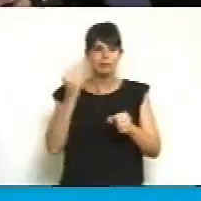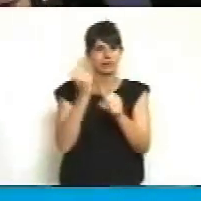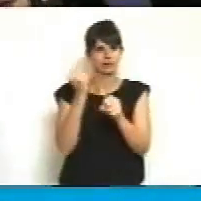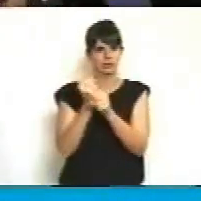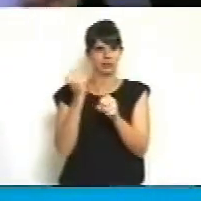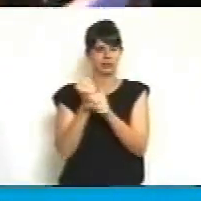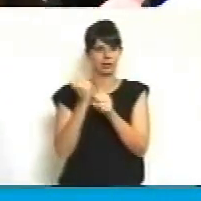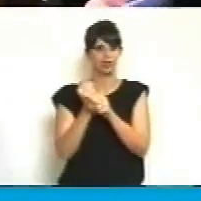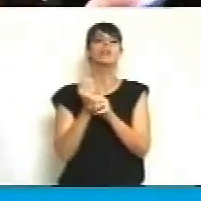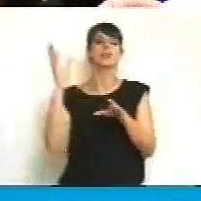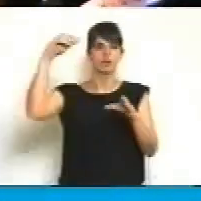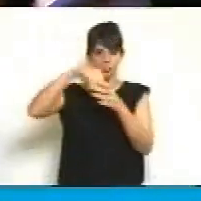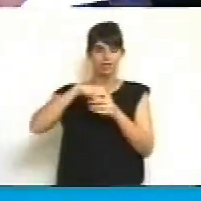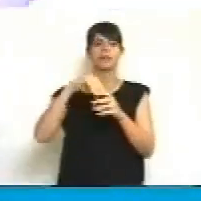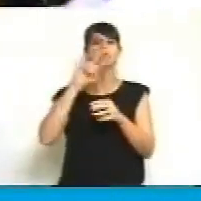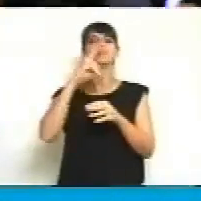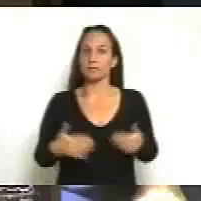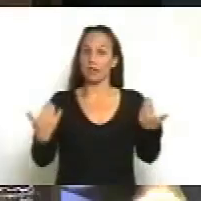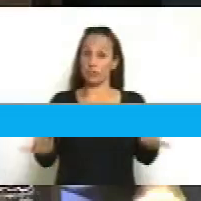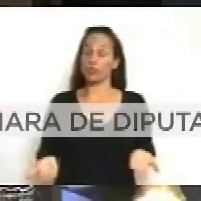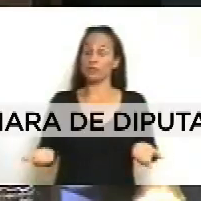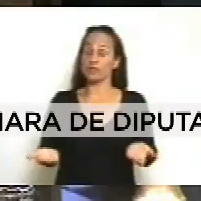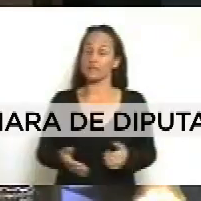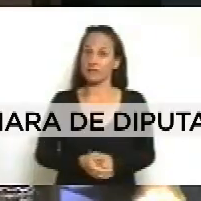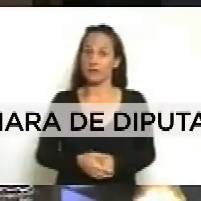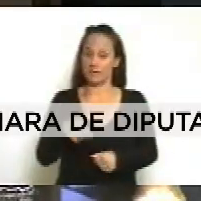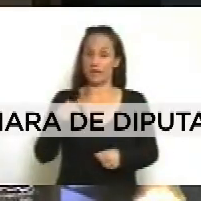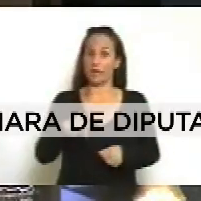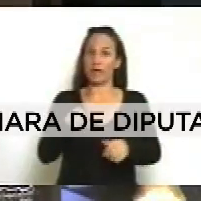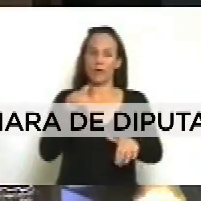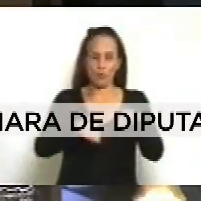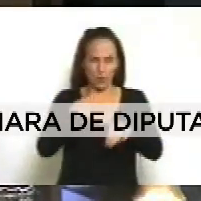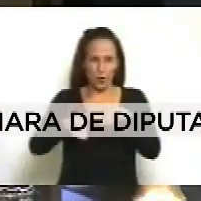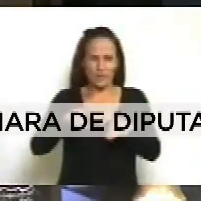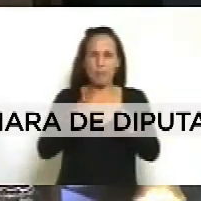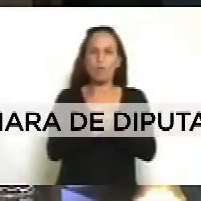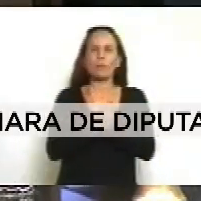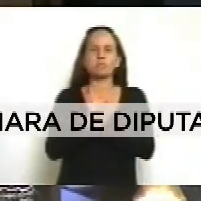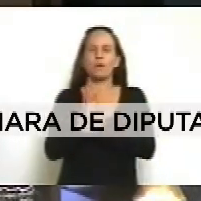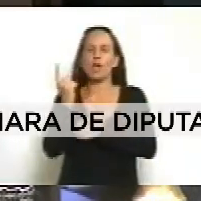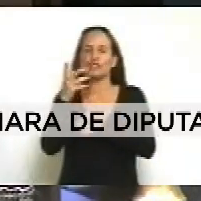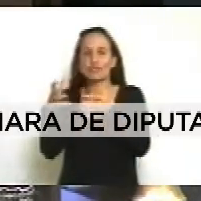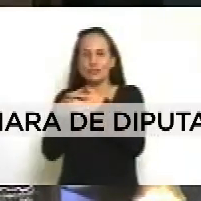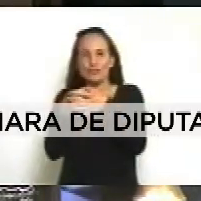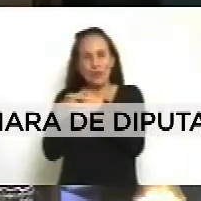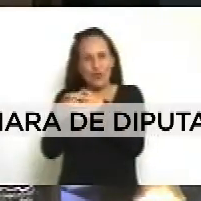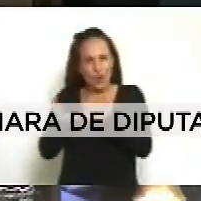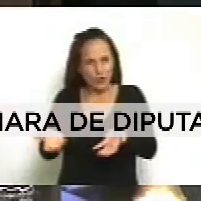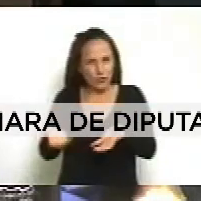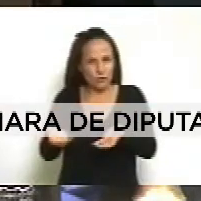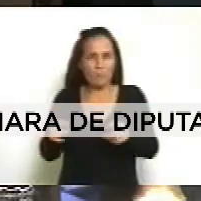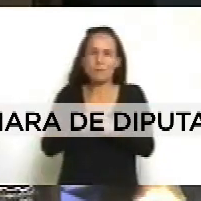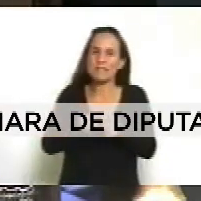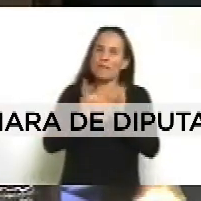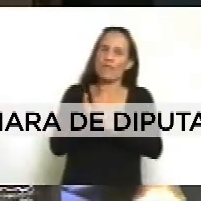mismo libro segundo del código. Estamos votando en soledad, como le tocado a